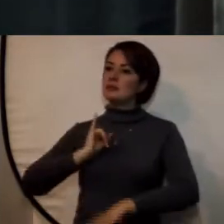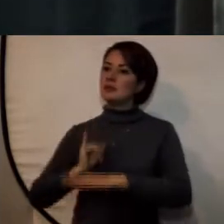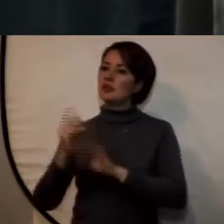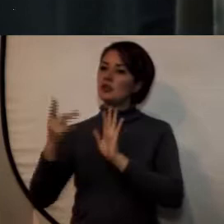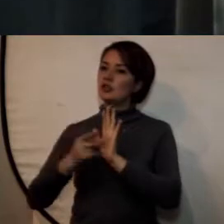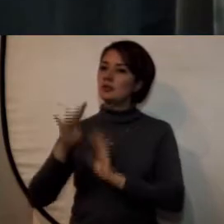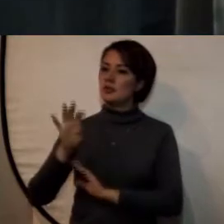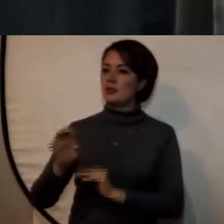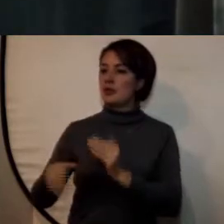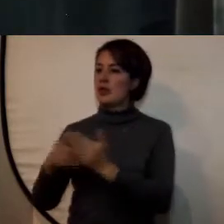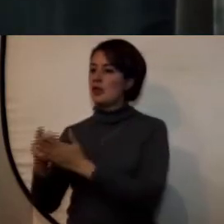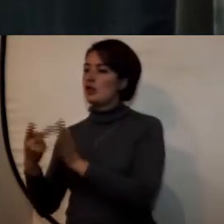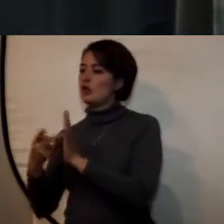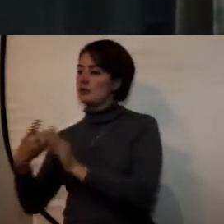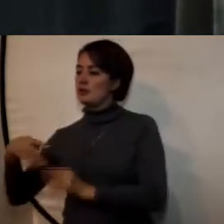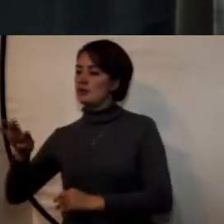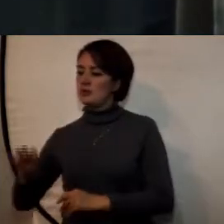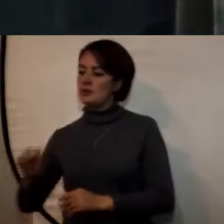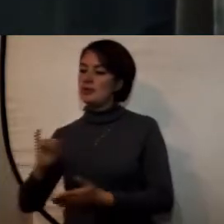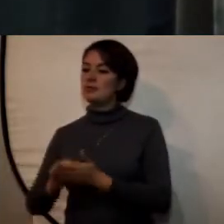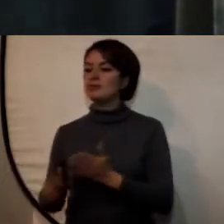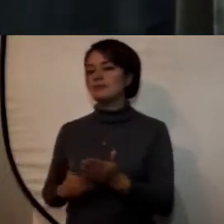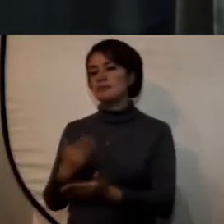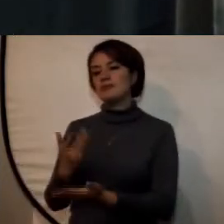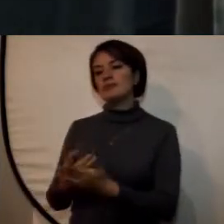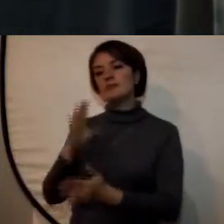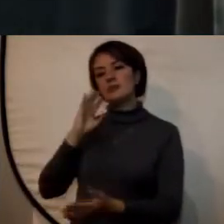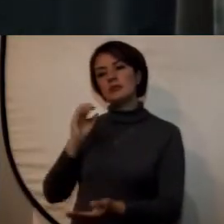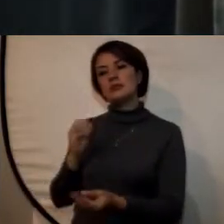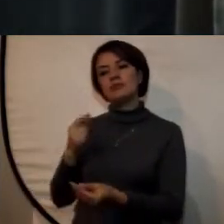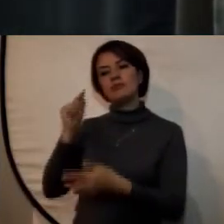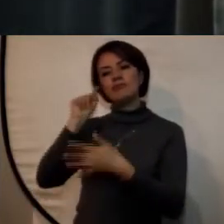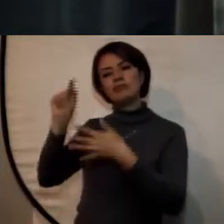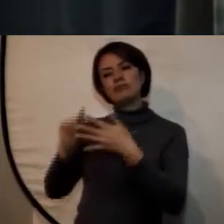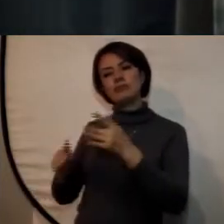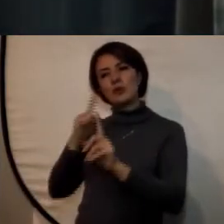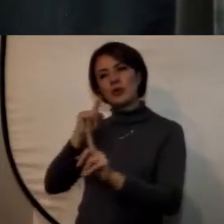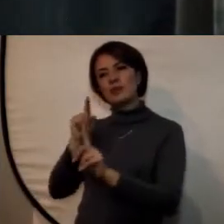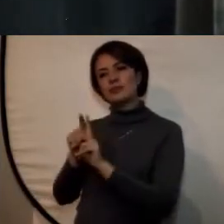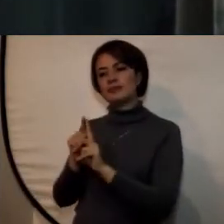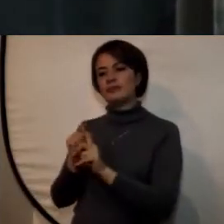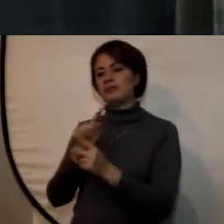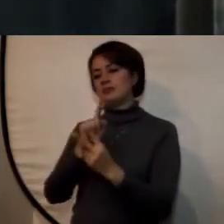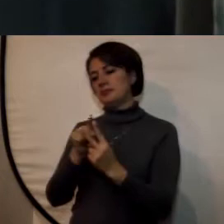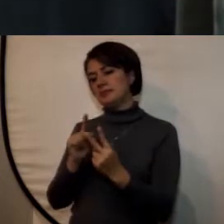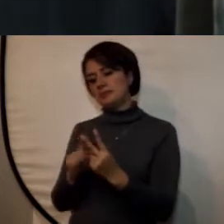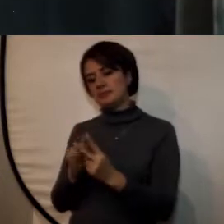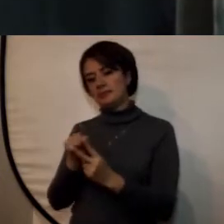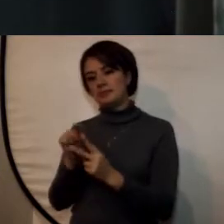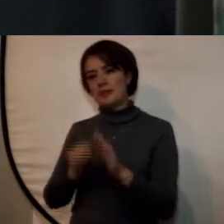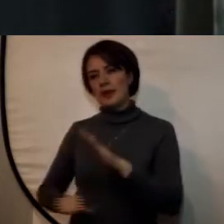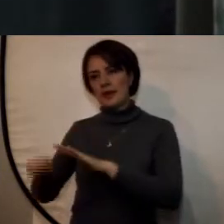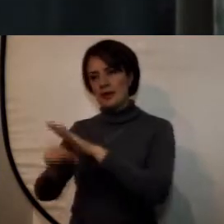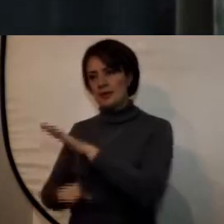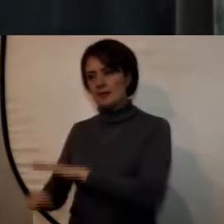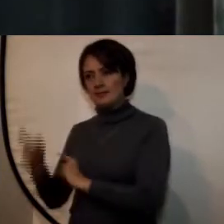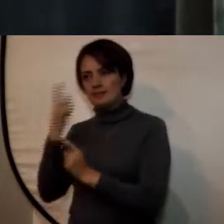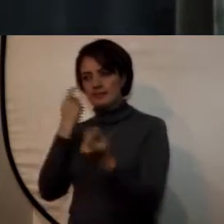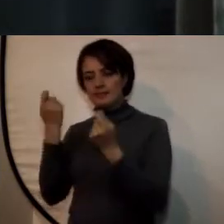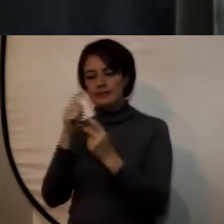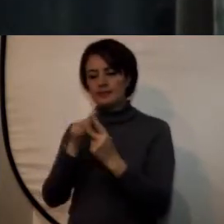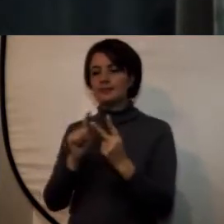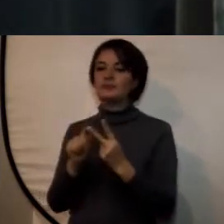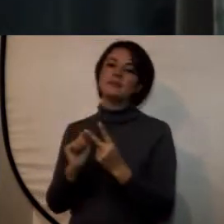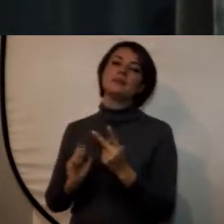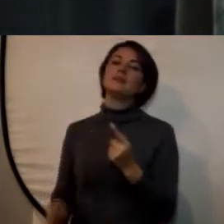2019 se contemplan unos objetivos específicos en dos de sus áreas estratégicas